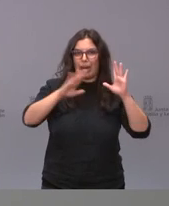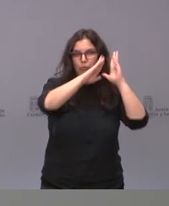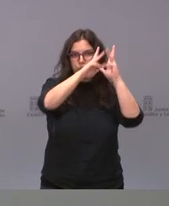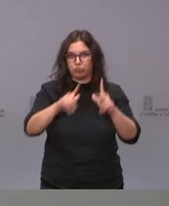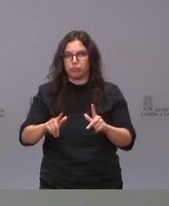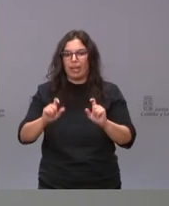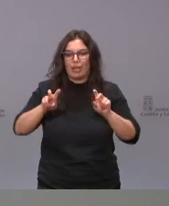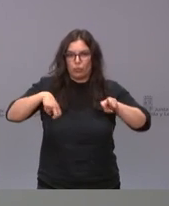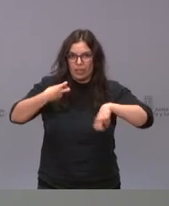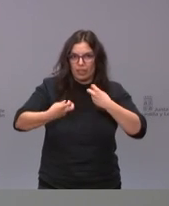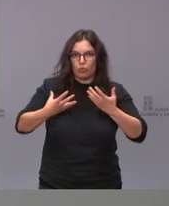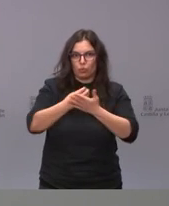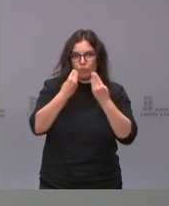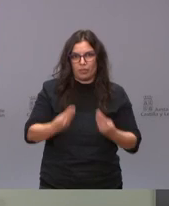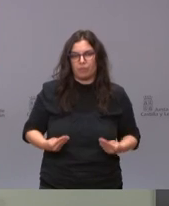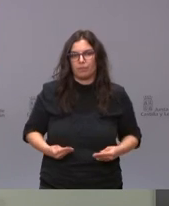cómo se van a ir desarrollando